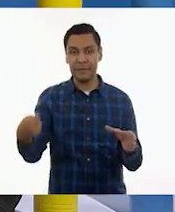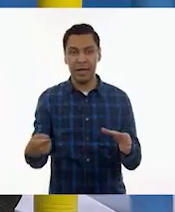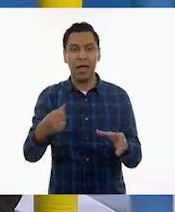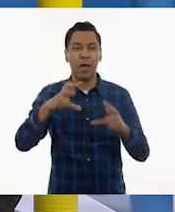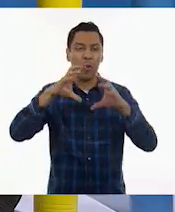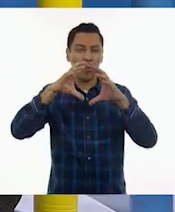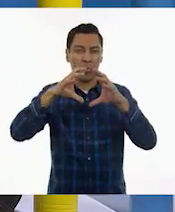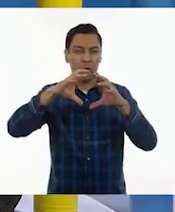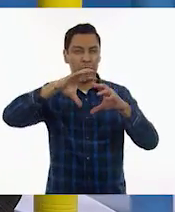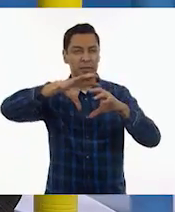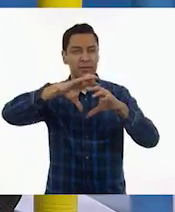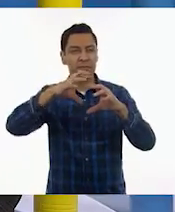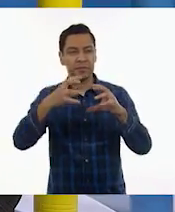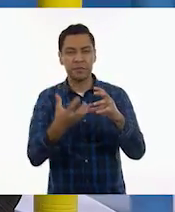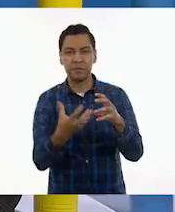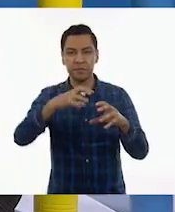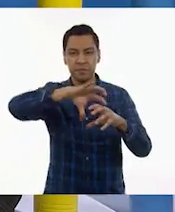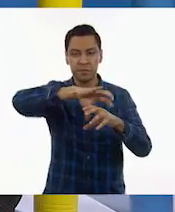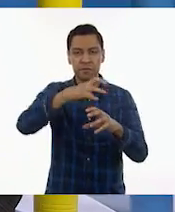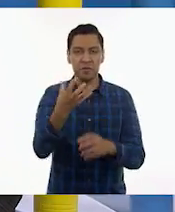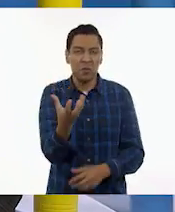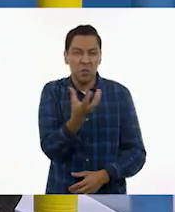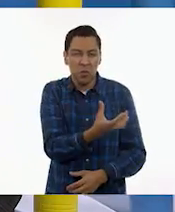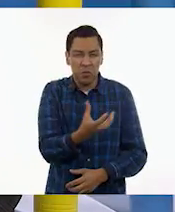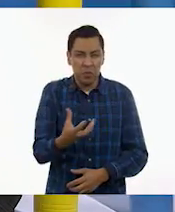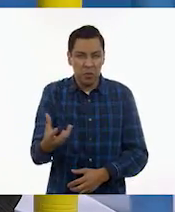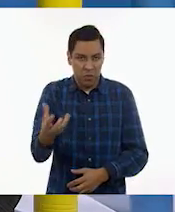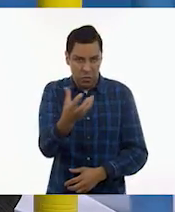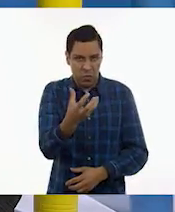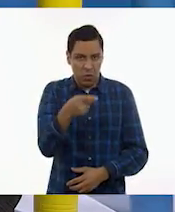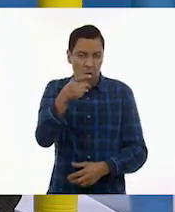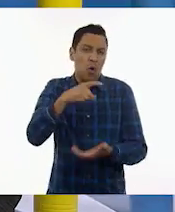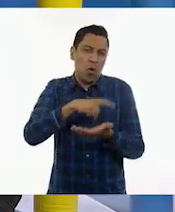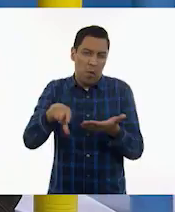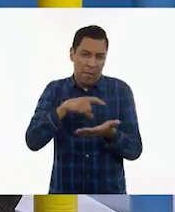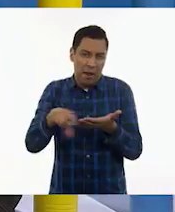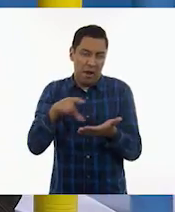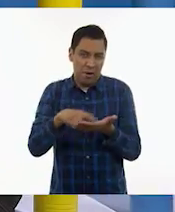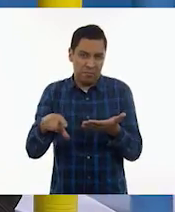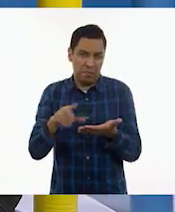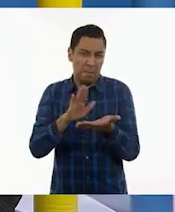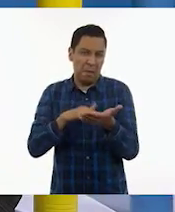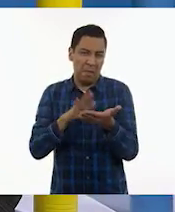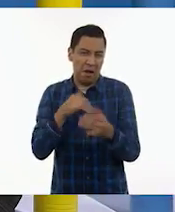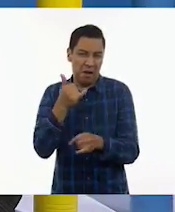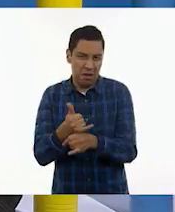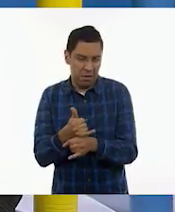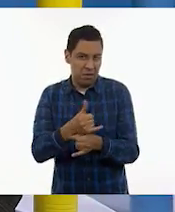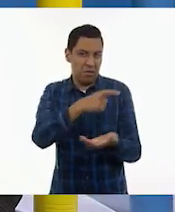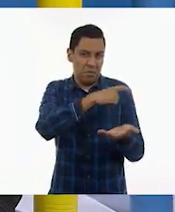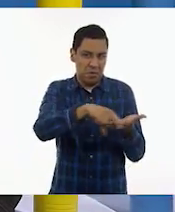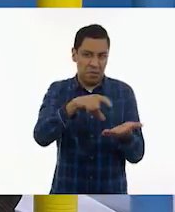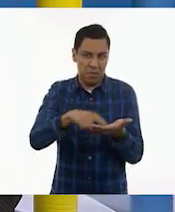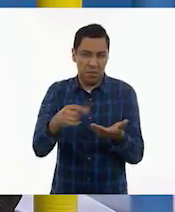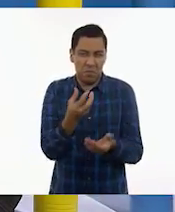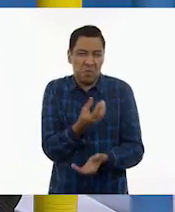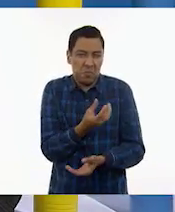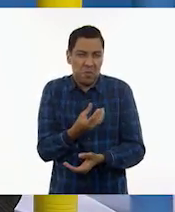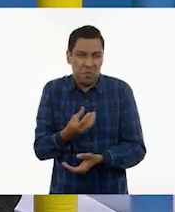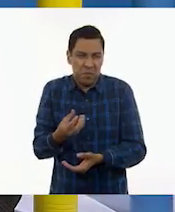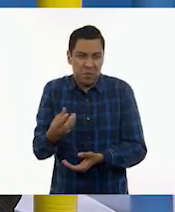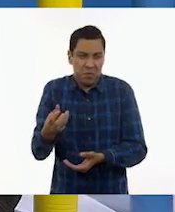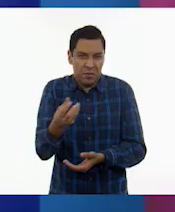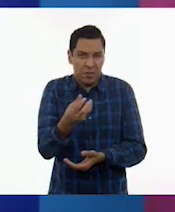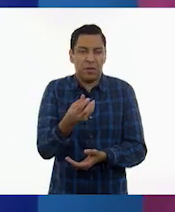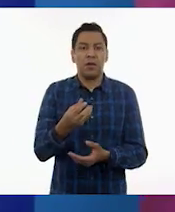son muy fáciles, y con un plumón negro, ahí tenemos... A ver, esas bolitas. Esas dos bolitas. Entonces, a estas dos bolitas,